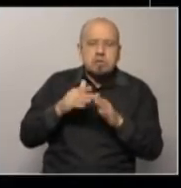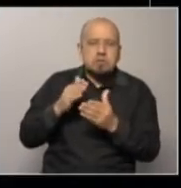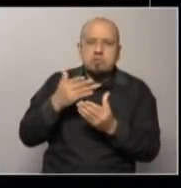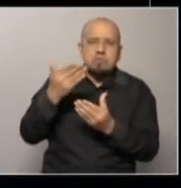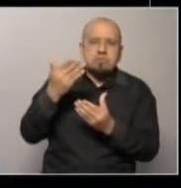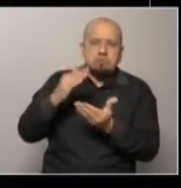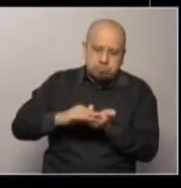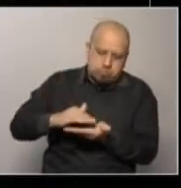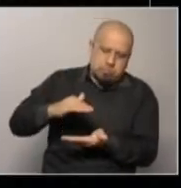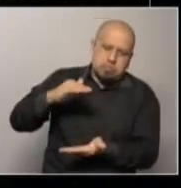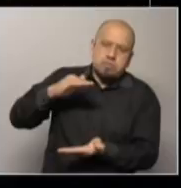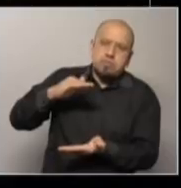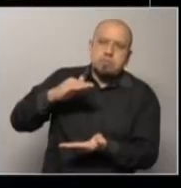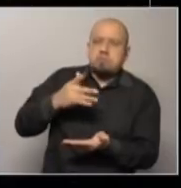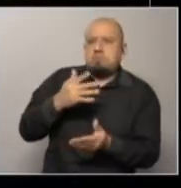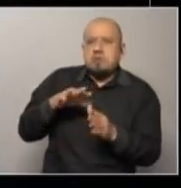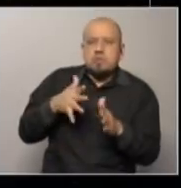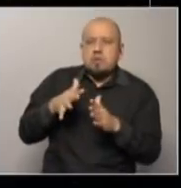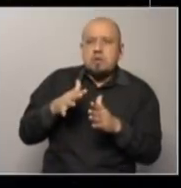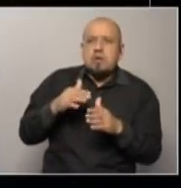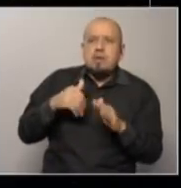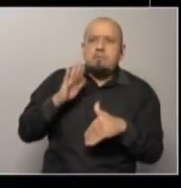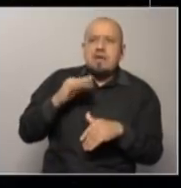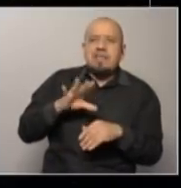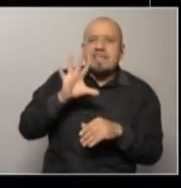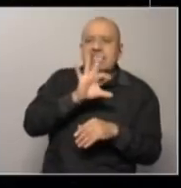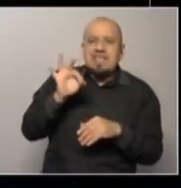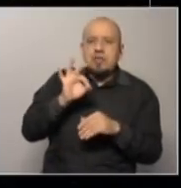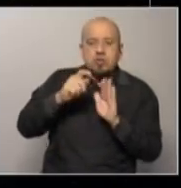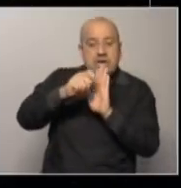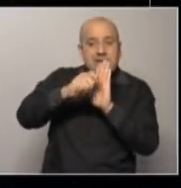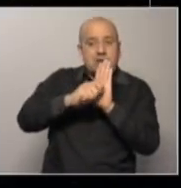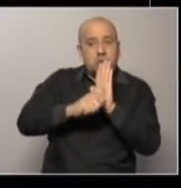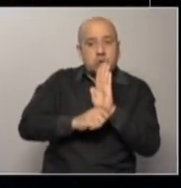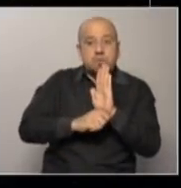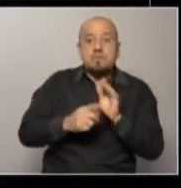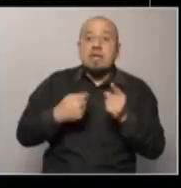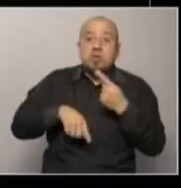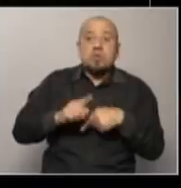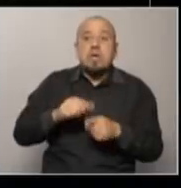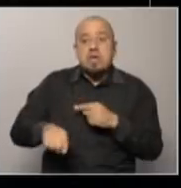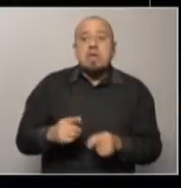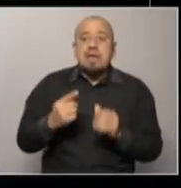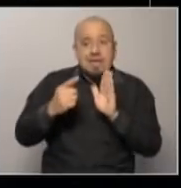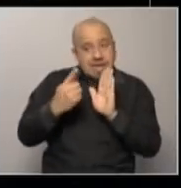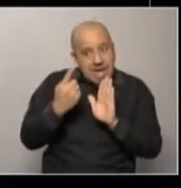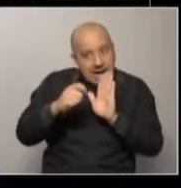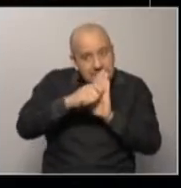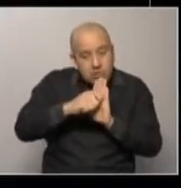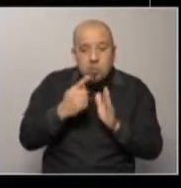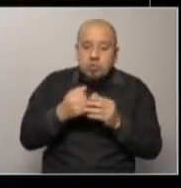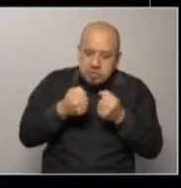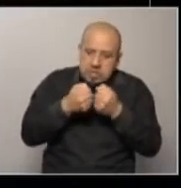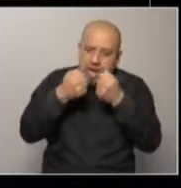no sé exactamente cuántos son, pero suelen ser más de 500 artículos. Entonces, ahí se abren por inciso, el presupuesto está